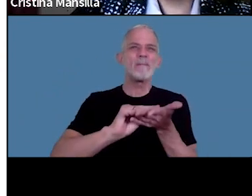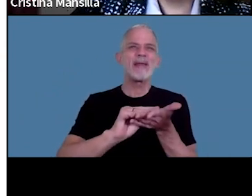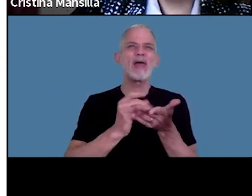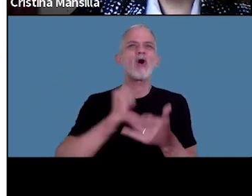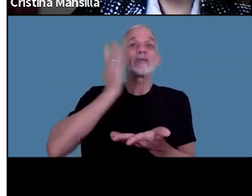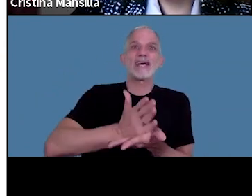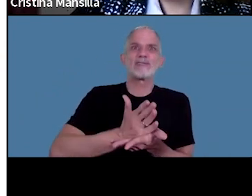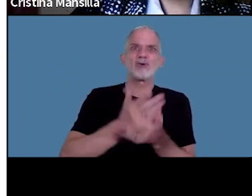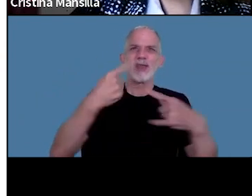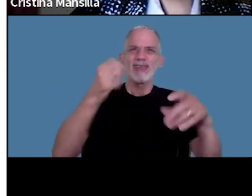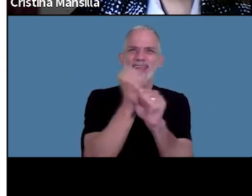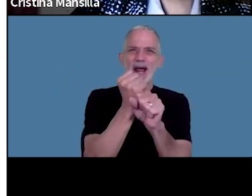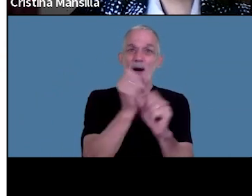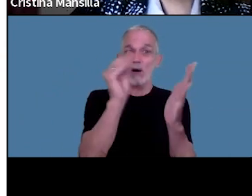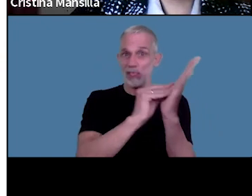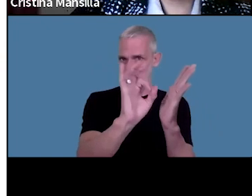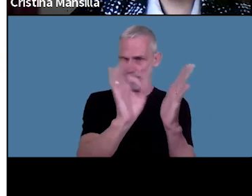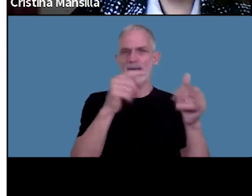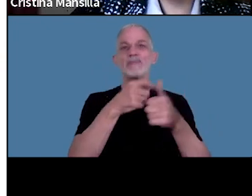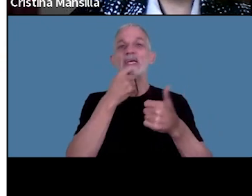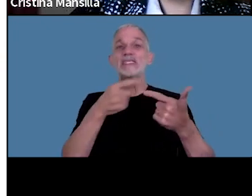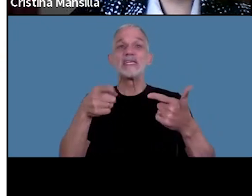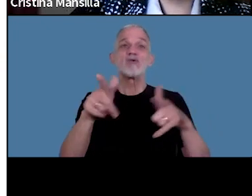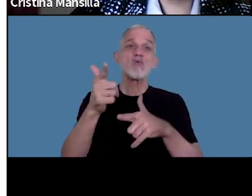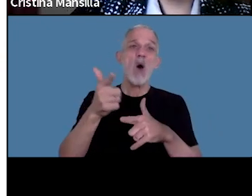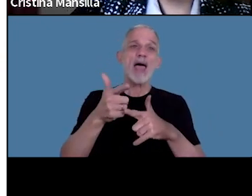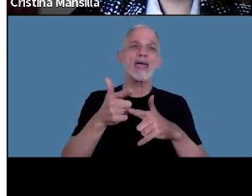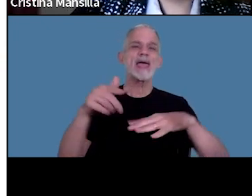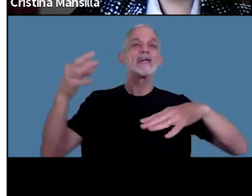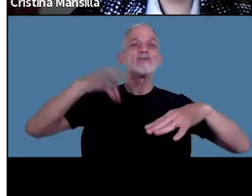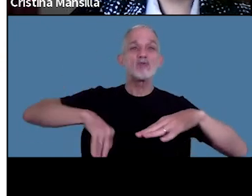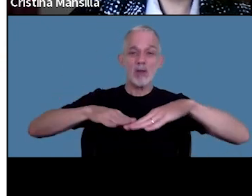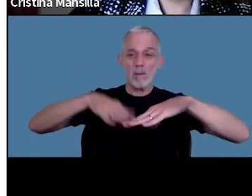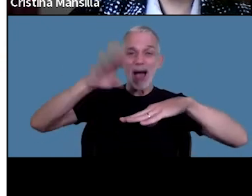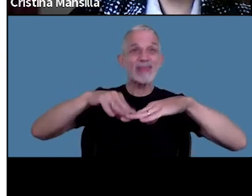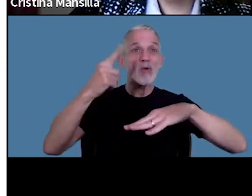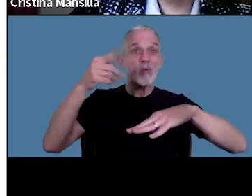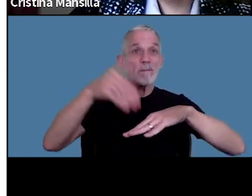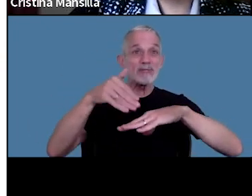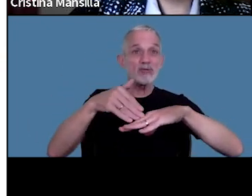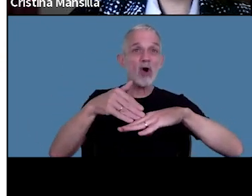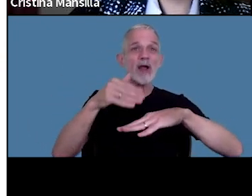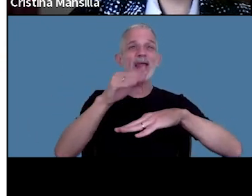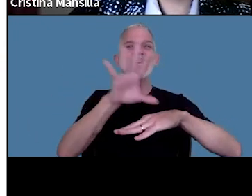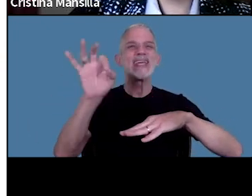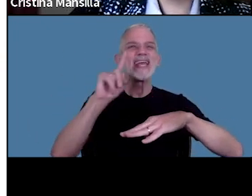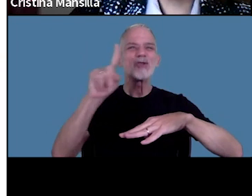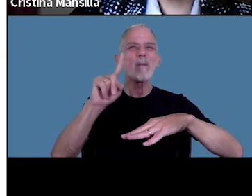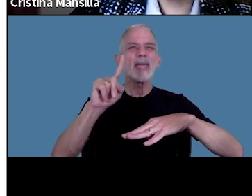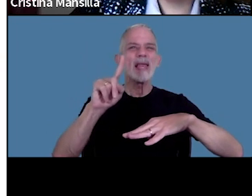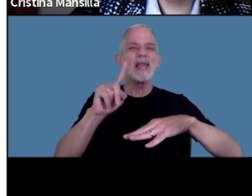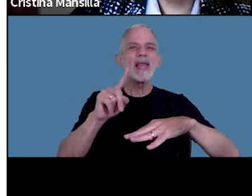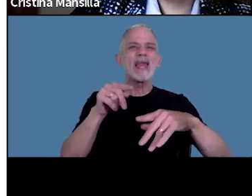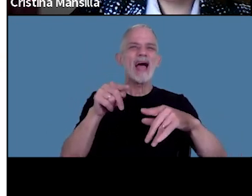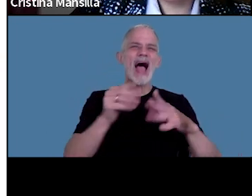sanciones laborales no poseer ingresos mayores a un millón y medio netos a agosto